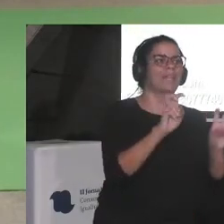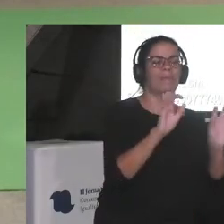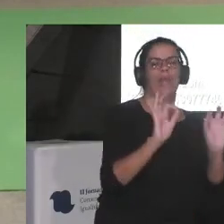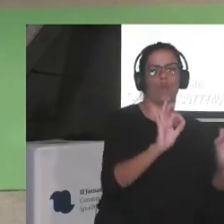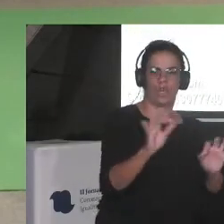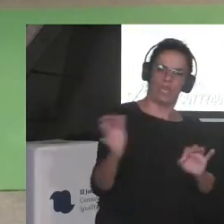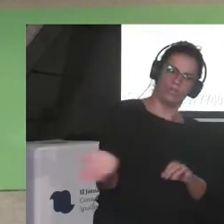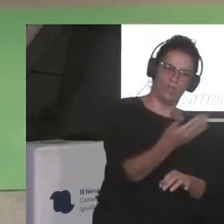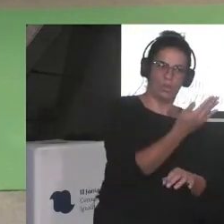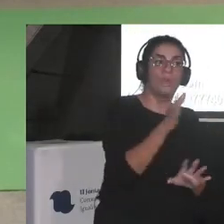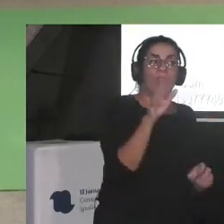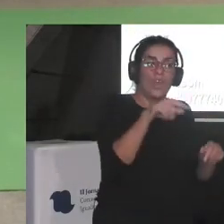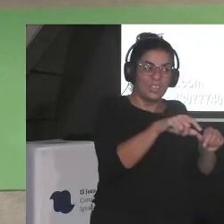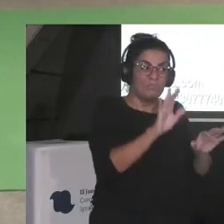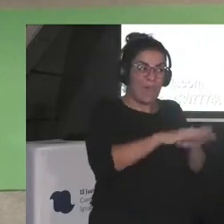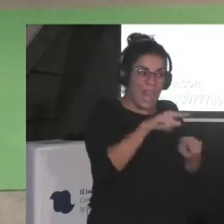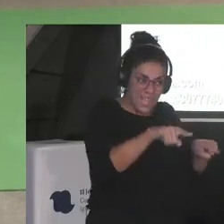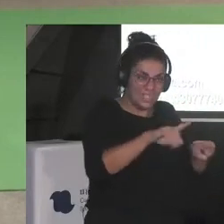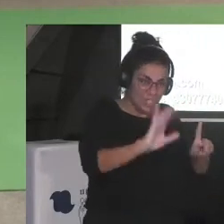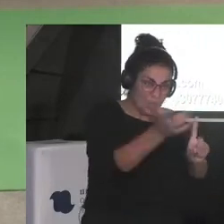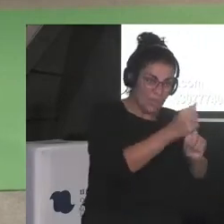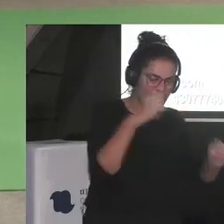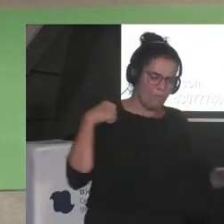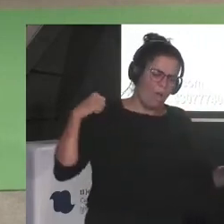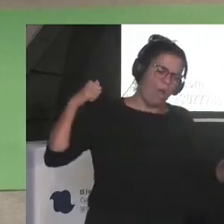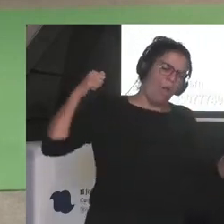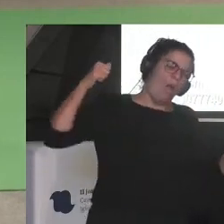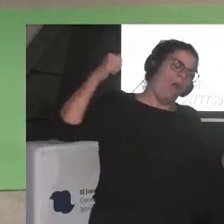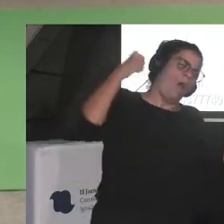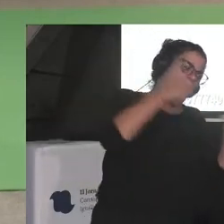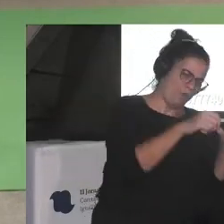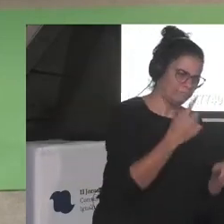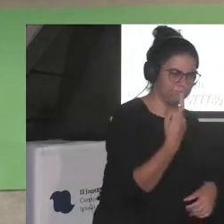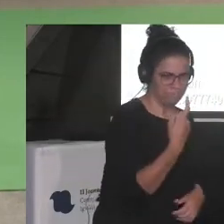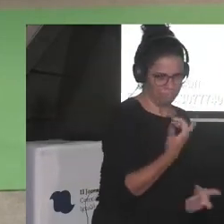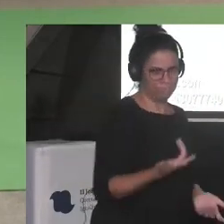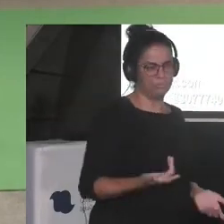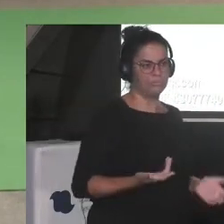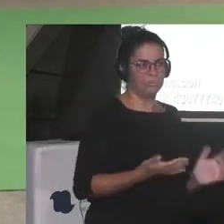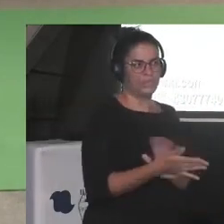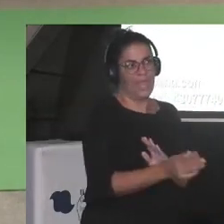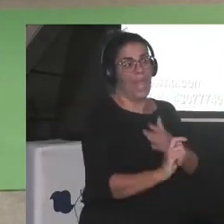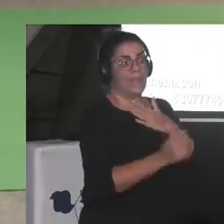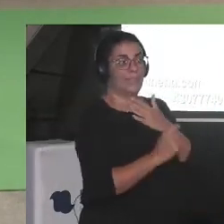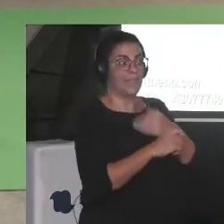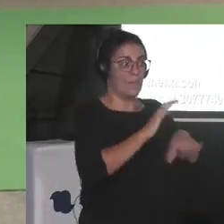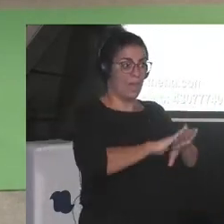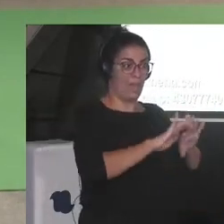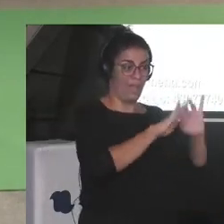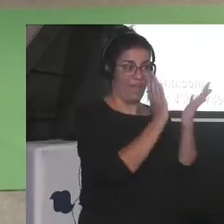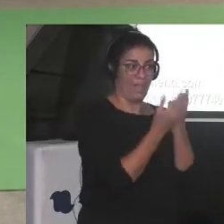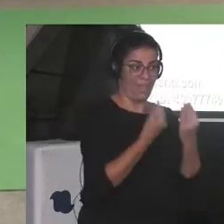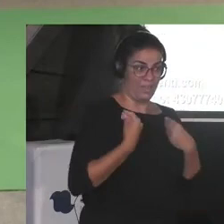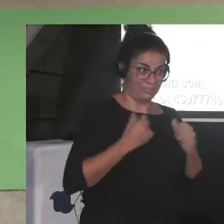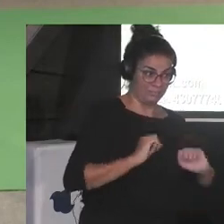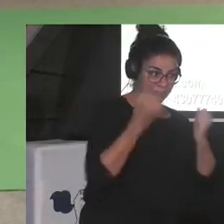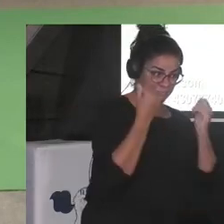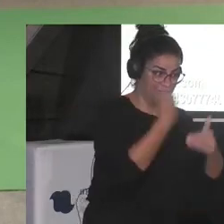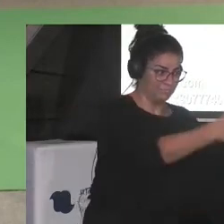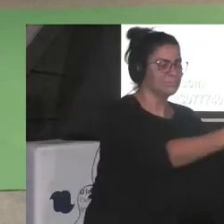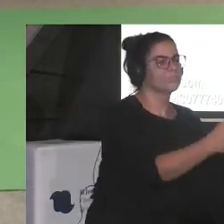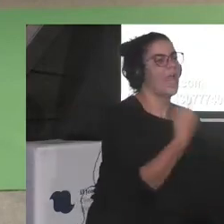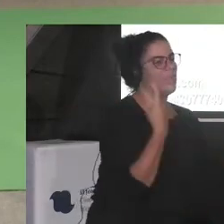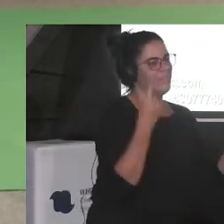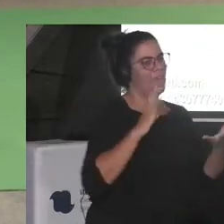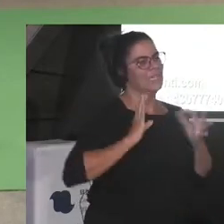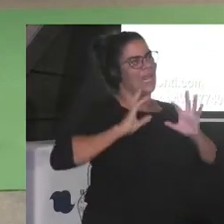muchos años ¿no? pero sí es la estrategia que para sobrevivir en este mundo la especialización por eso tengo estos sentimientos encontrados ¿no?